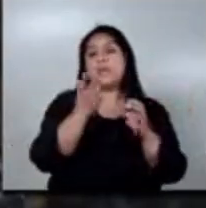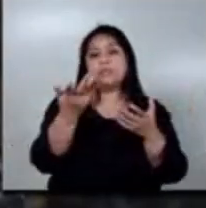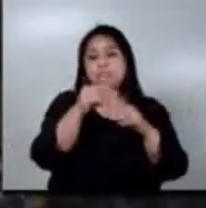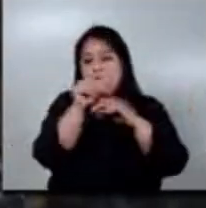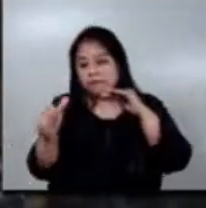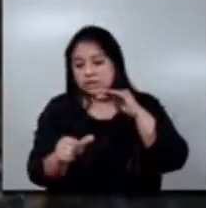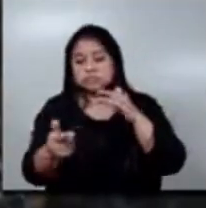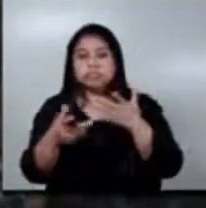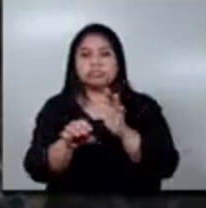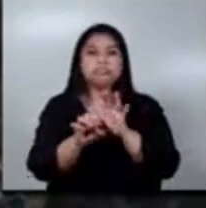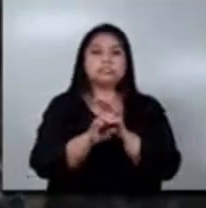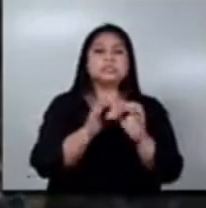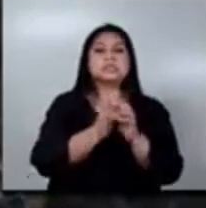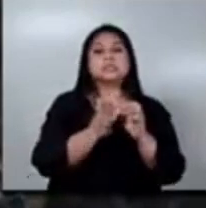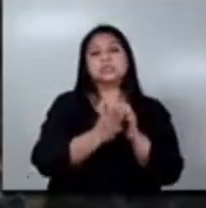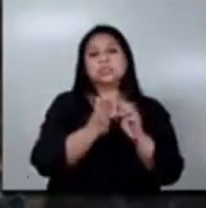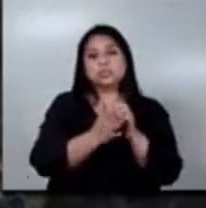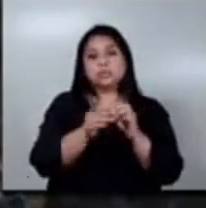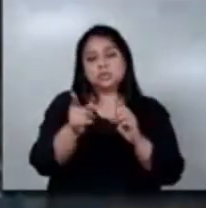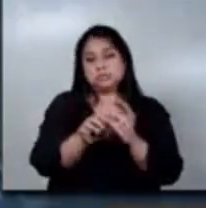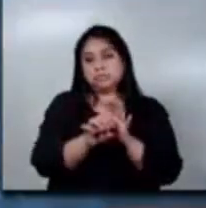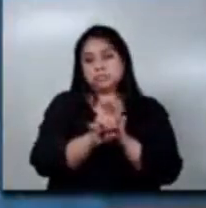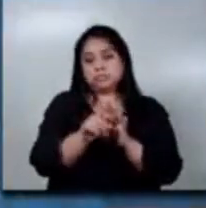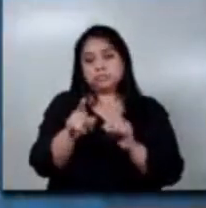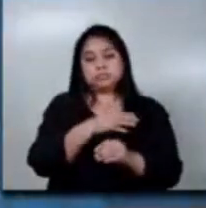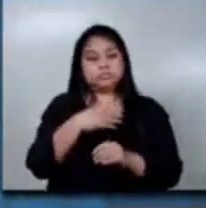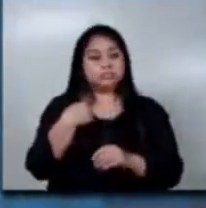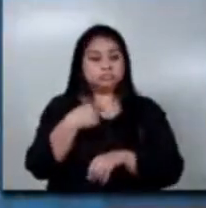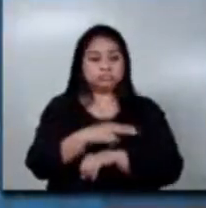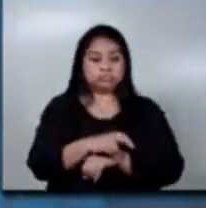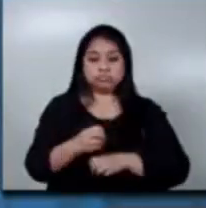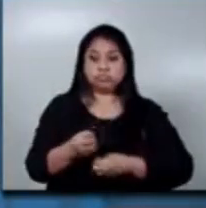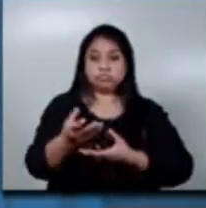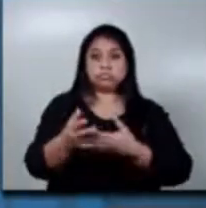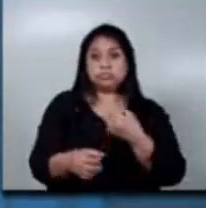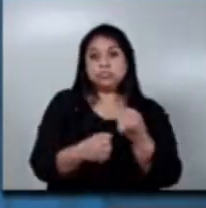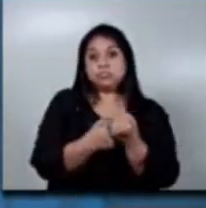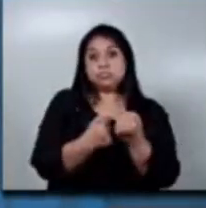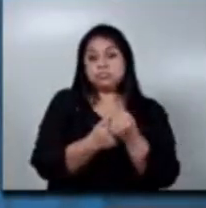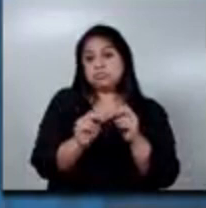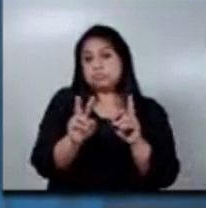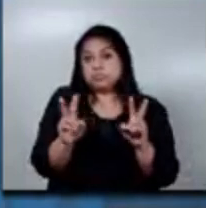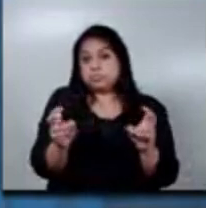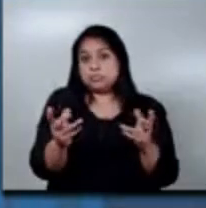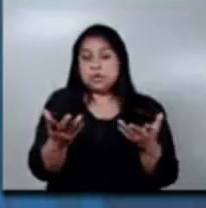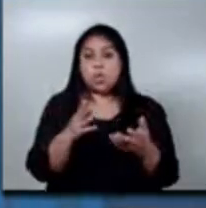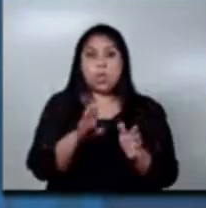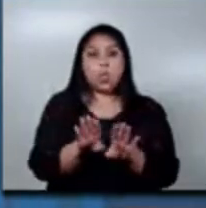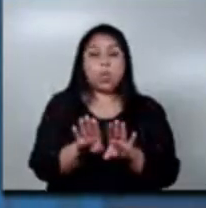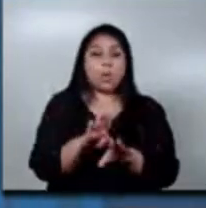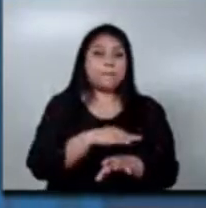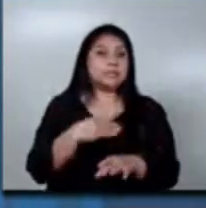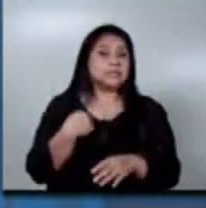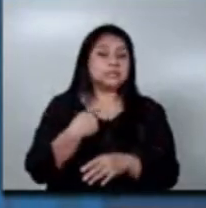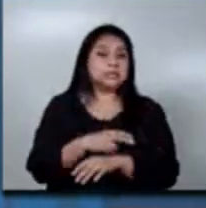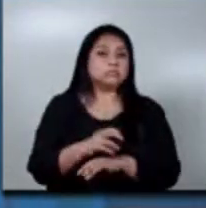¿De alguna manera, el MAGA brindará mayor énfasis en este sentido, o como ministerio, no sé cómo actuarán